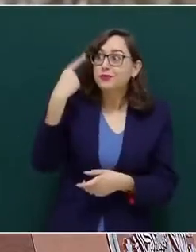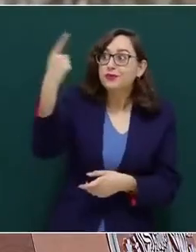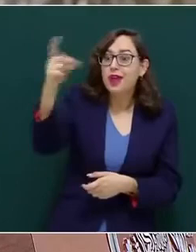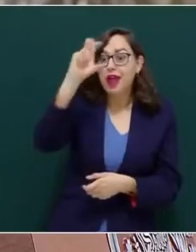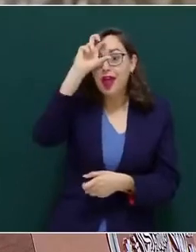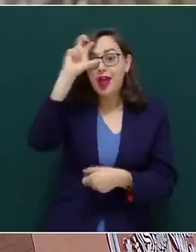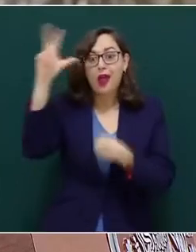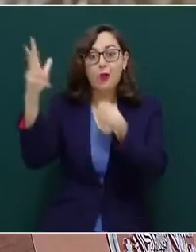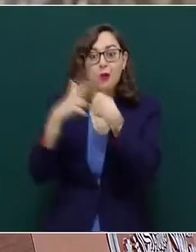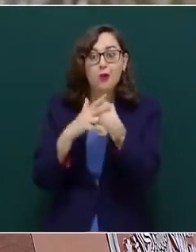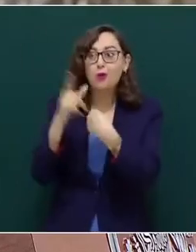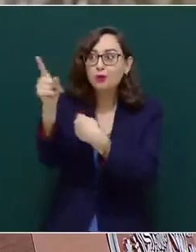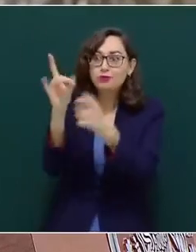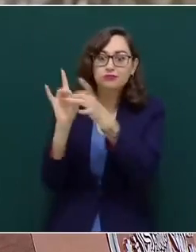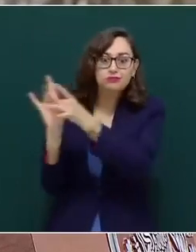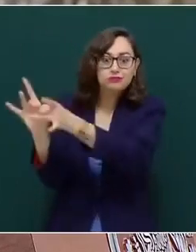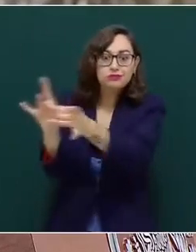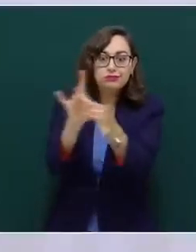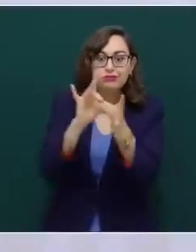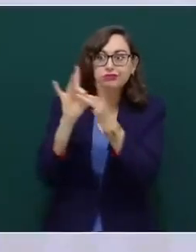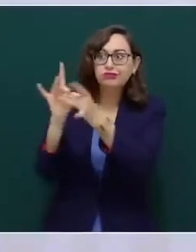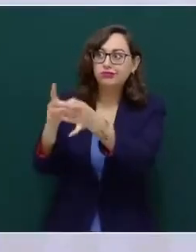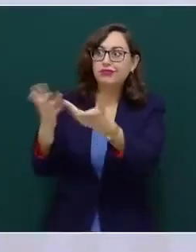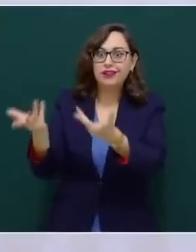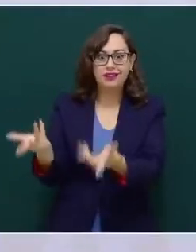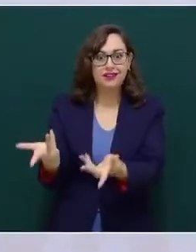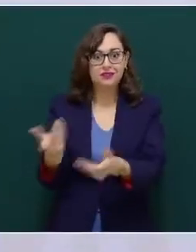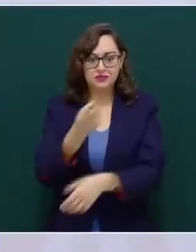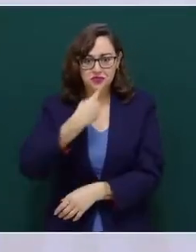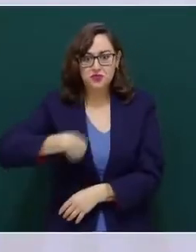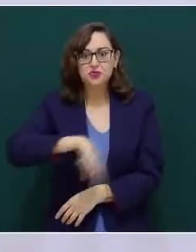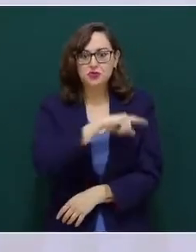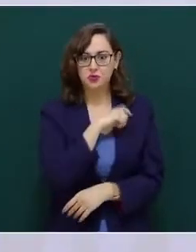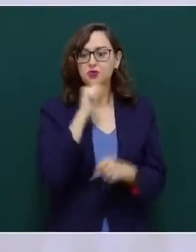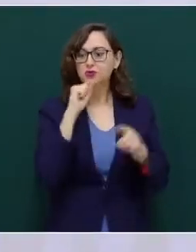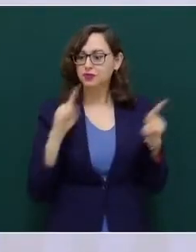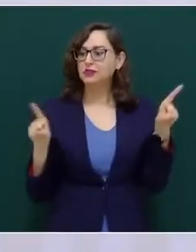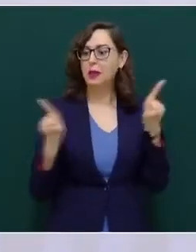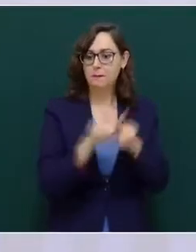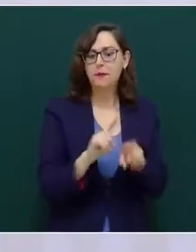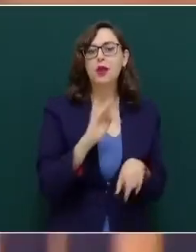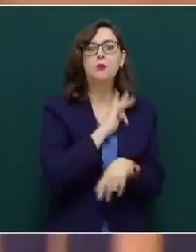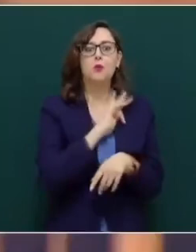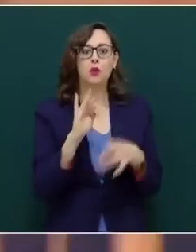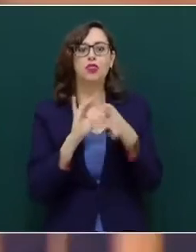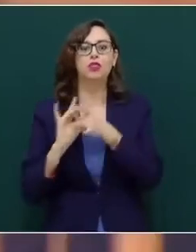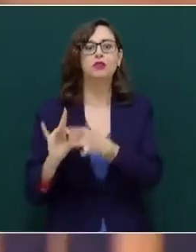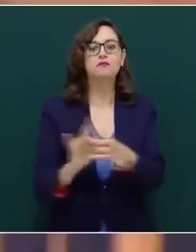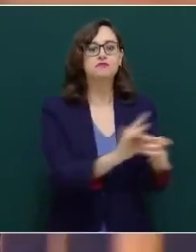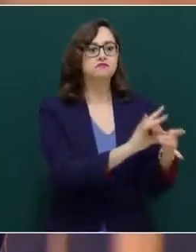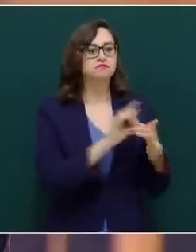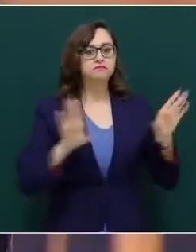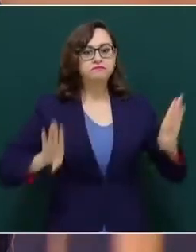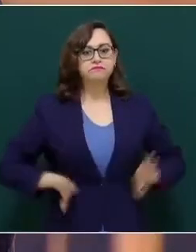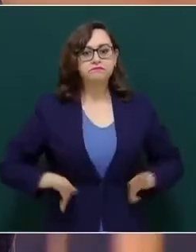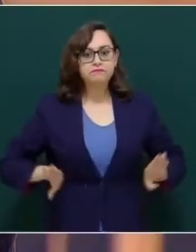pero apegado a nuestra historia, a nuestra realidad y a nuestras identidades.